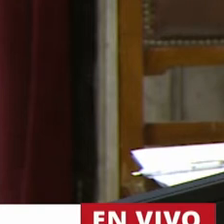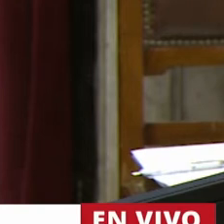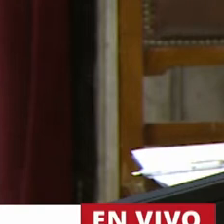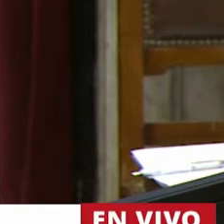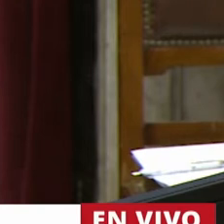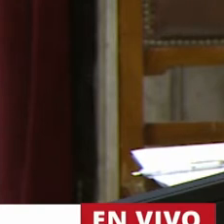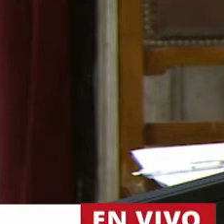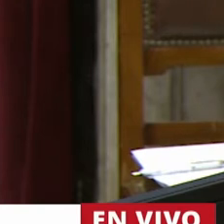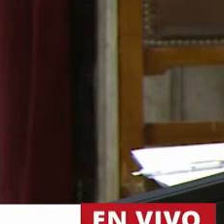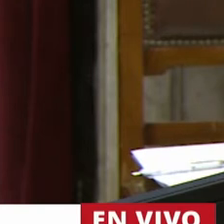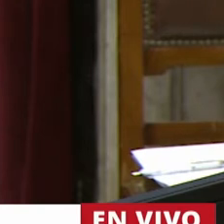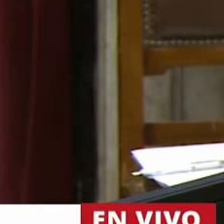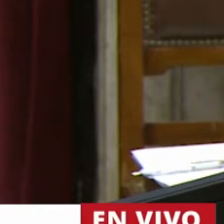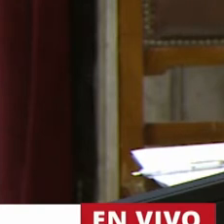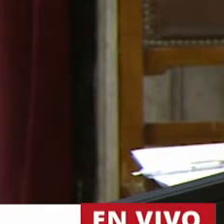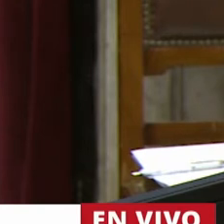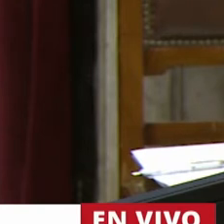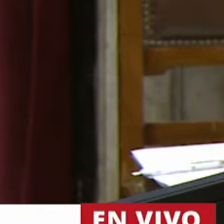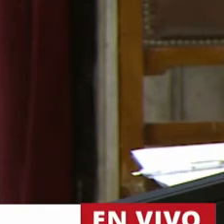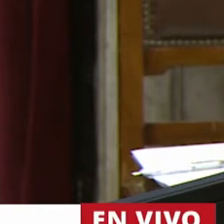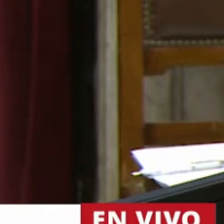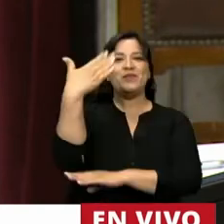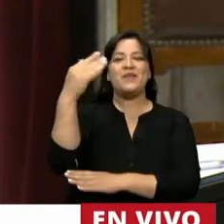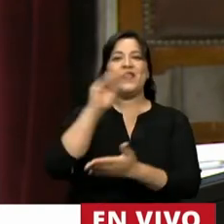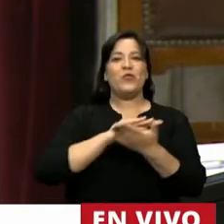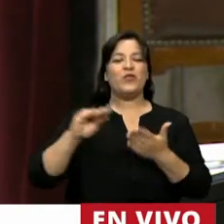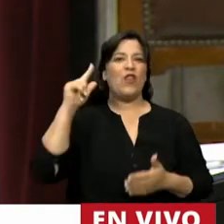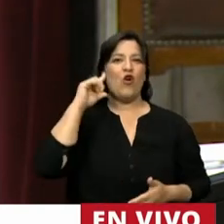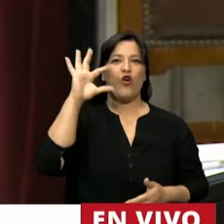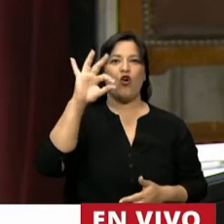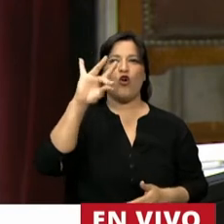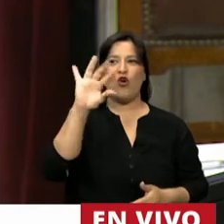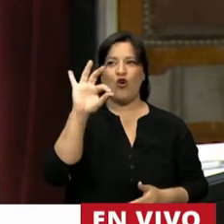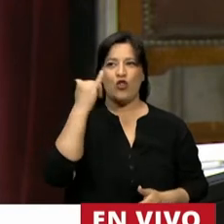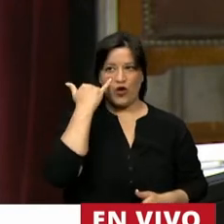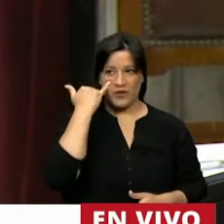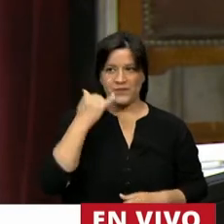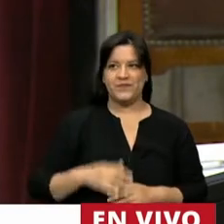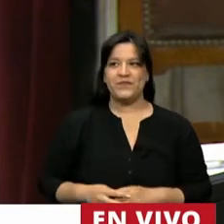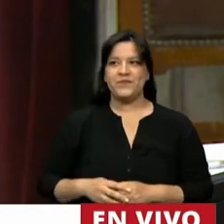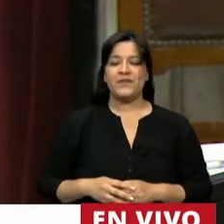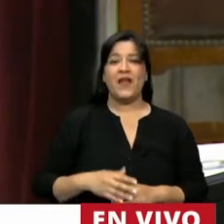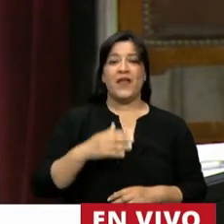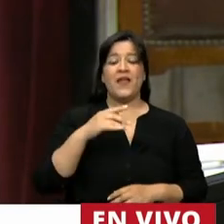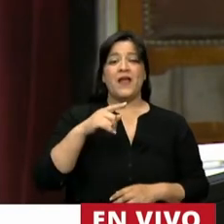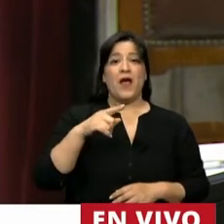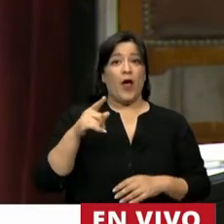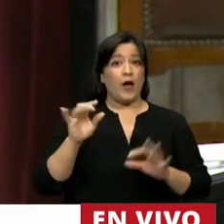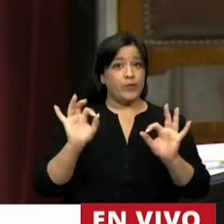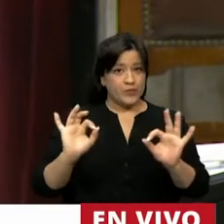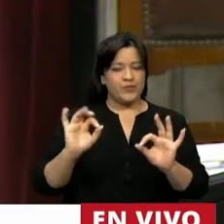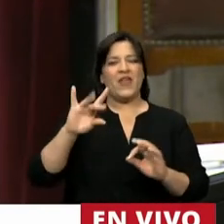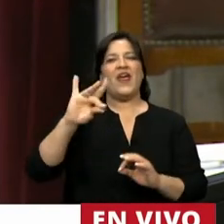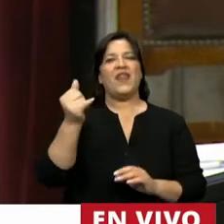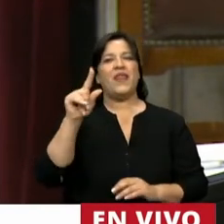Después va a ser uso de la palabra el diputado Godoy. Y después ya terminamos con el diputado